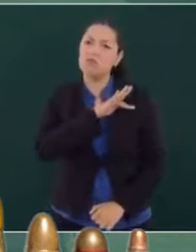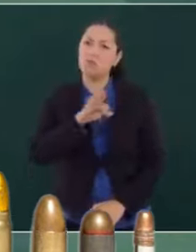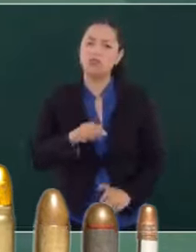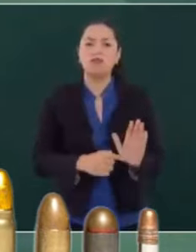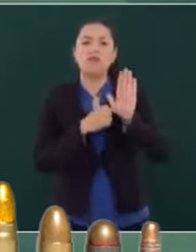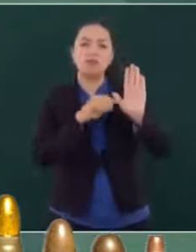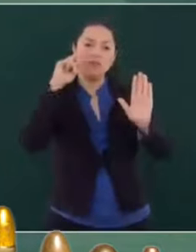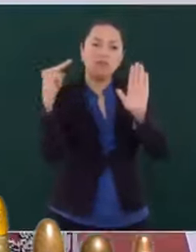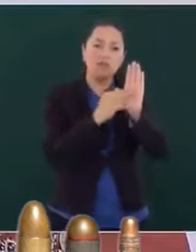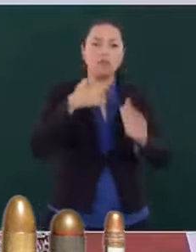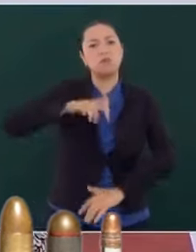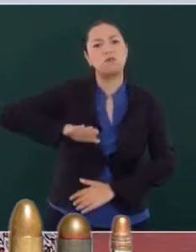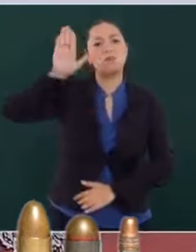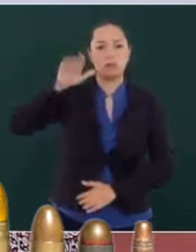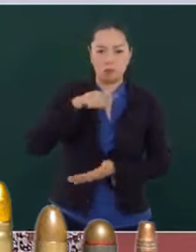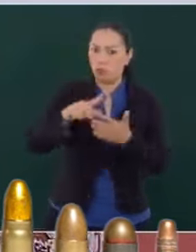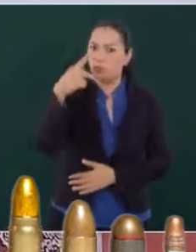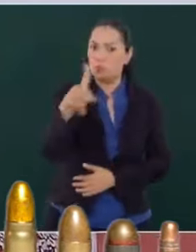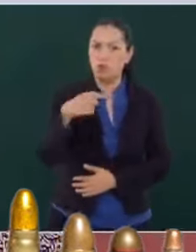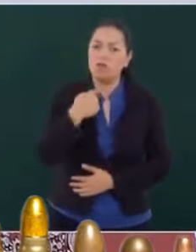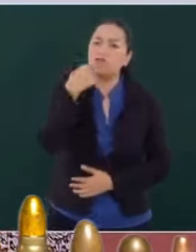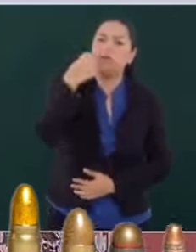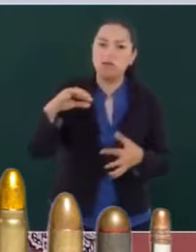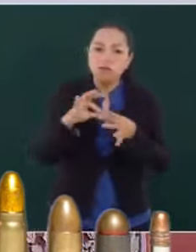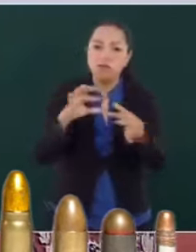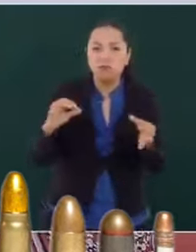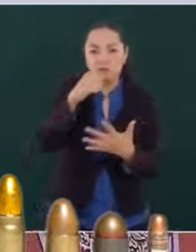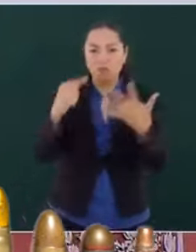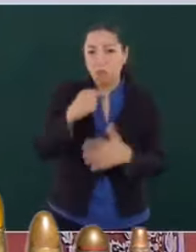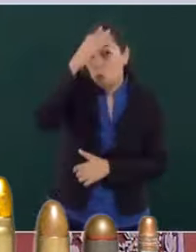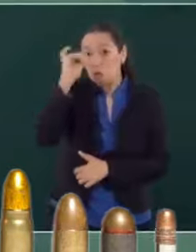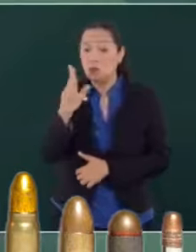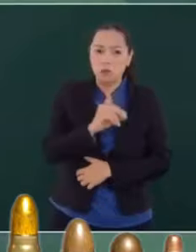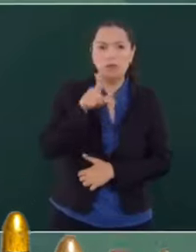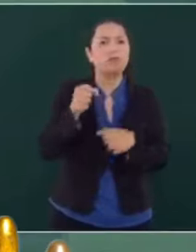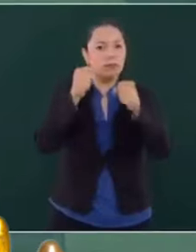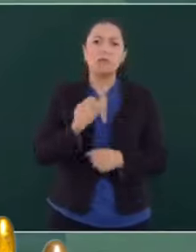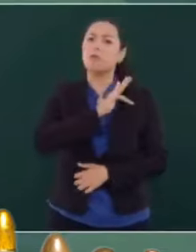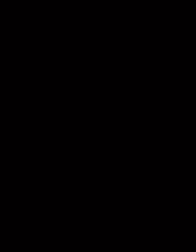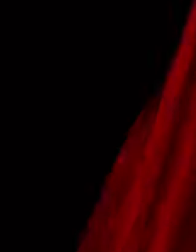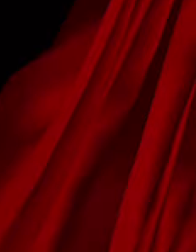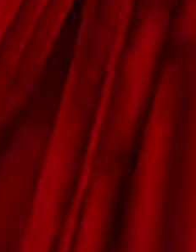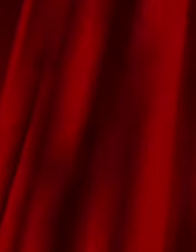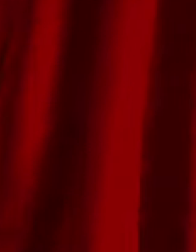utilizar nuestro derecho de réplica y garantizar al pueblo de México el derecho a la información.